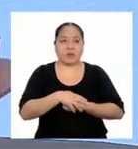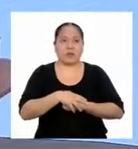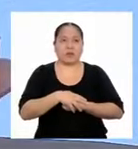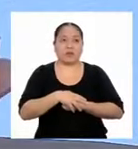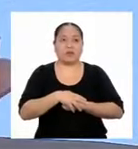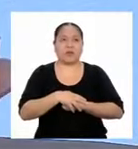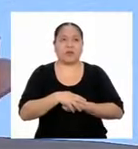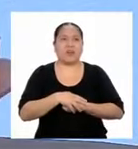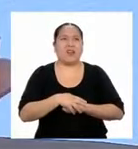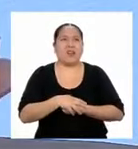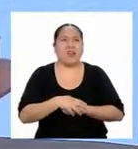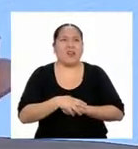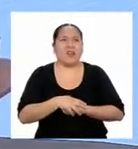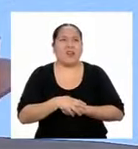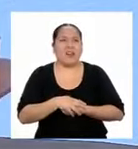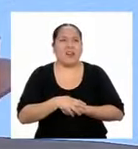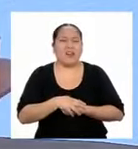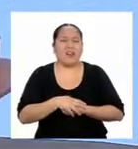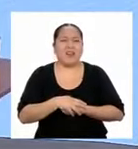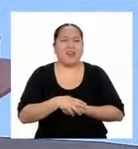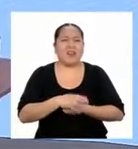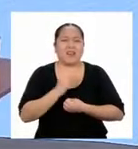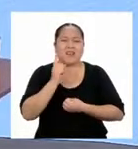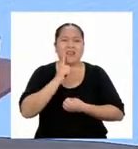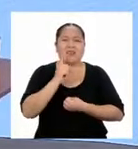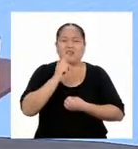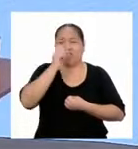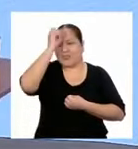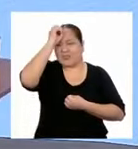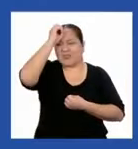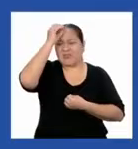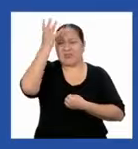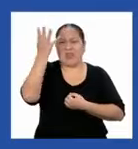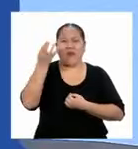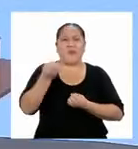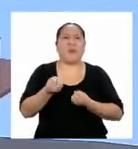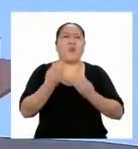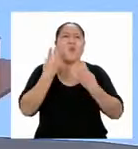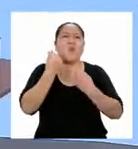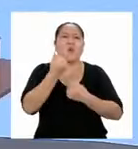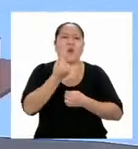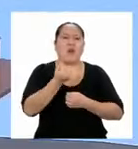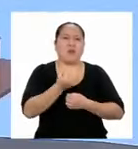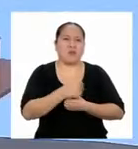¿Qué? Mi abuelito ni siquiera sabe el monto.